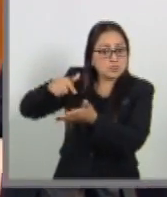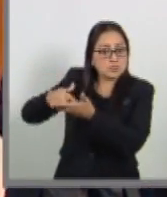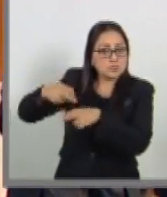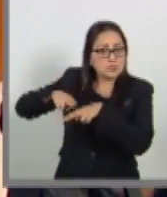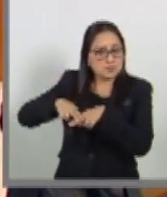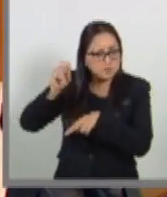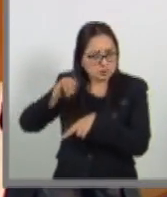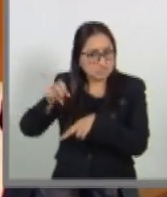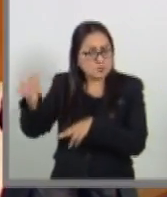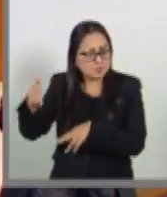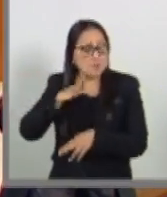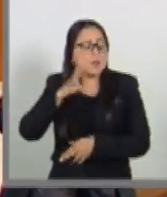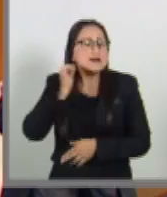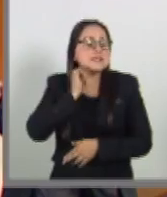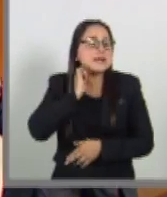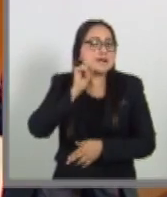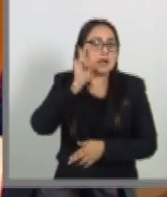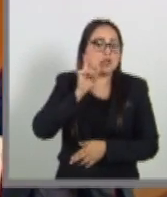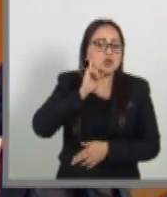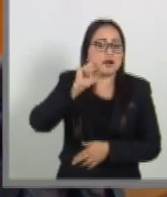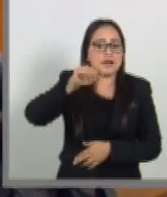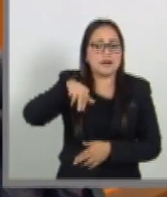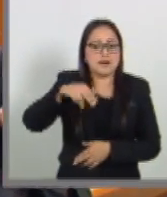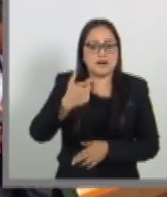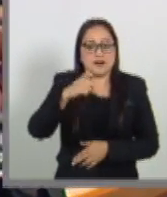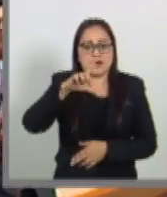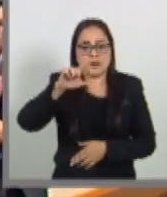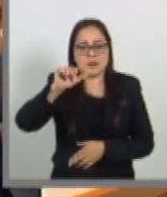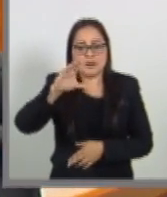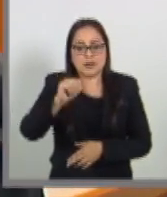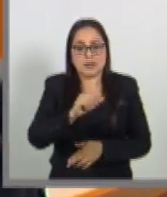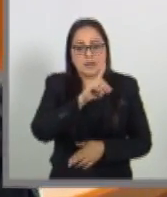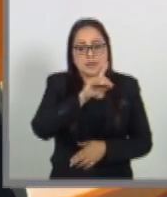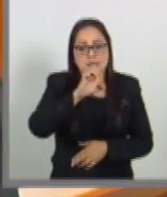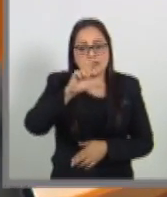Sonido en el escaño de la senadora Angélica de la Peña Gómez.